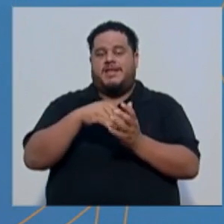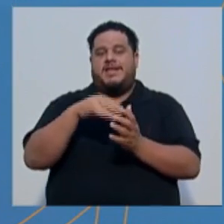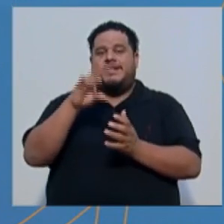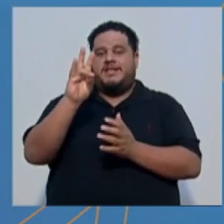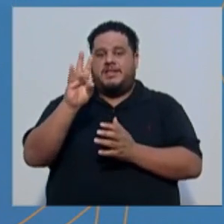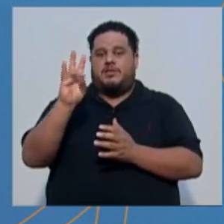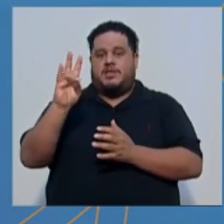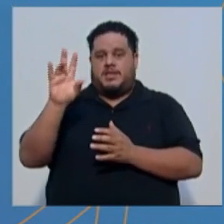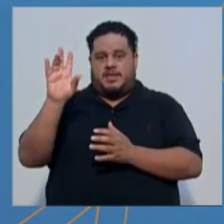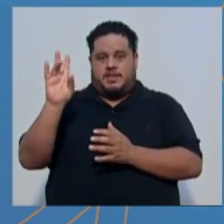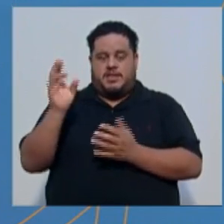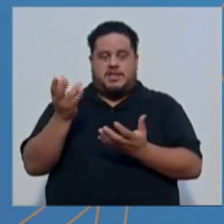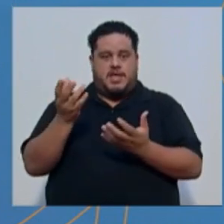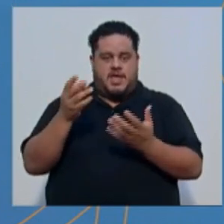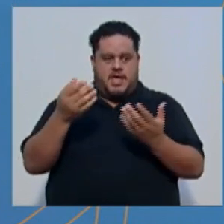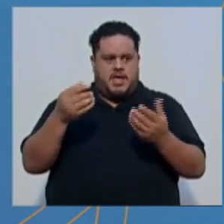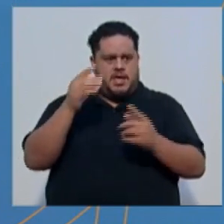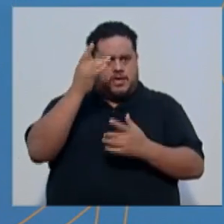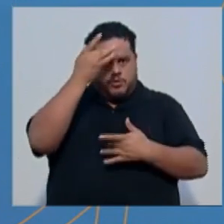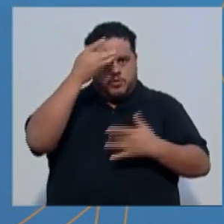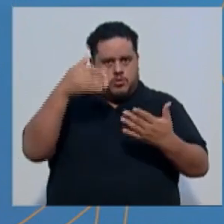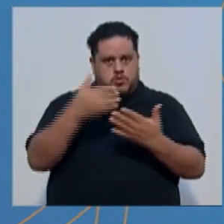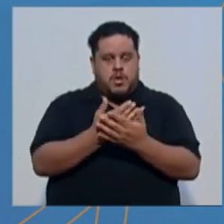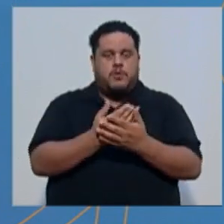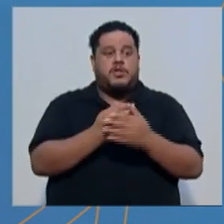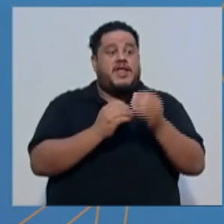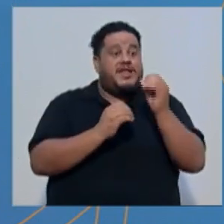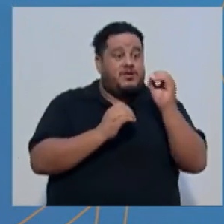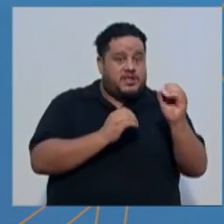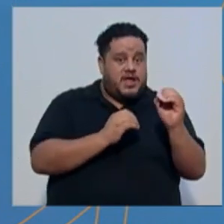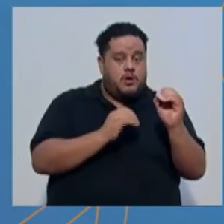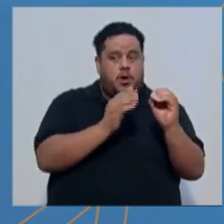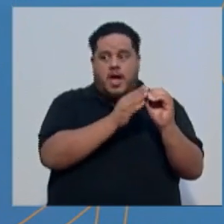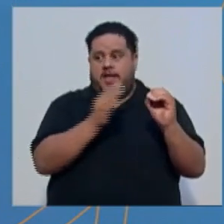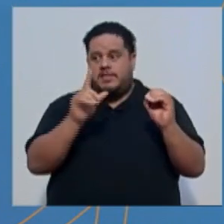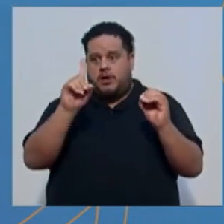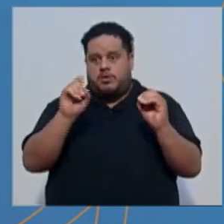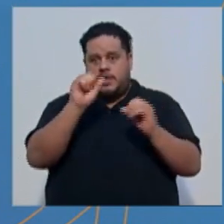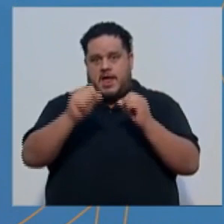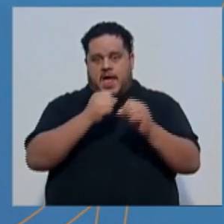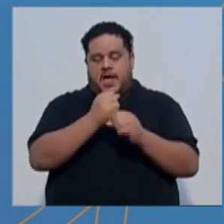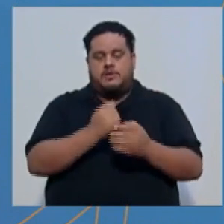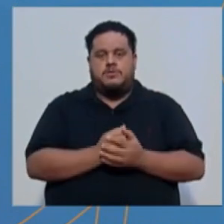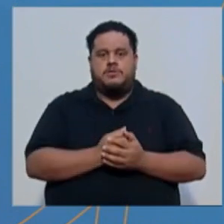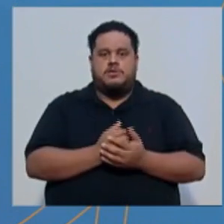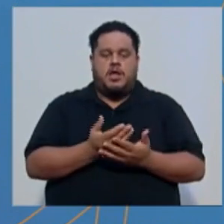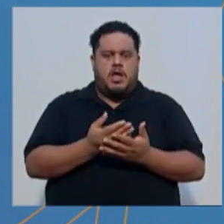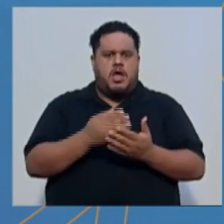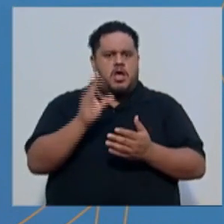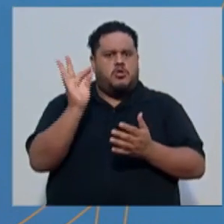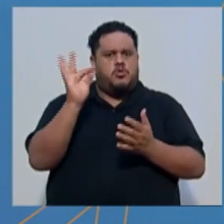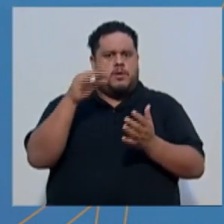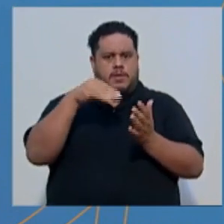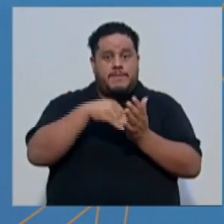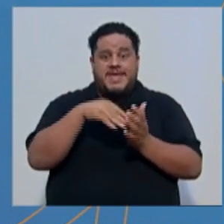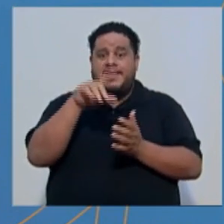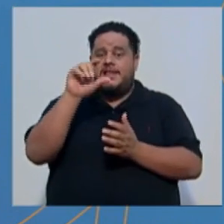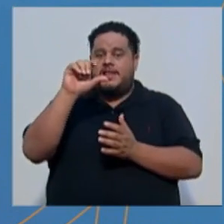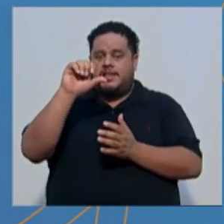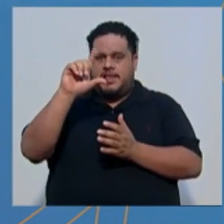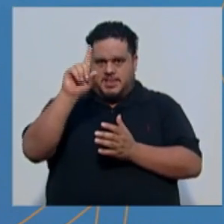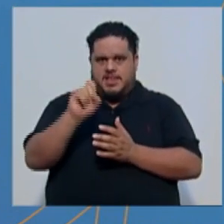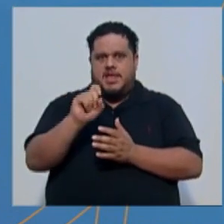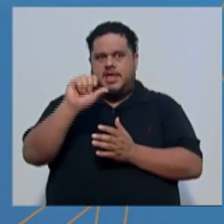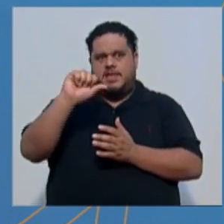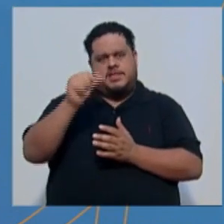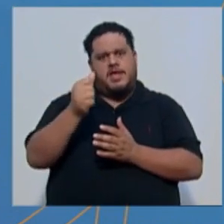casos confirmados, con un rango de edad que va desde los 0 hasta los 100 años. Se registran 9,010 personas recuperadas en